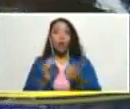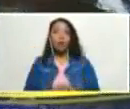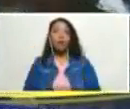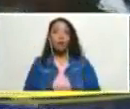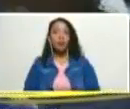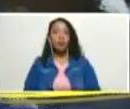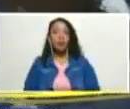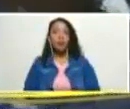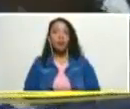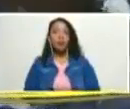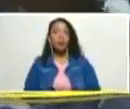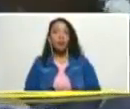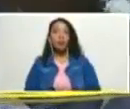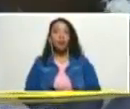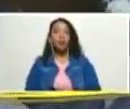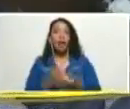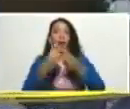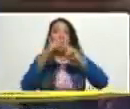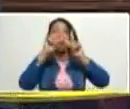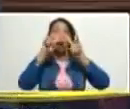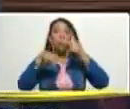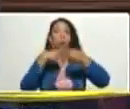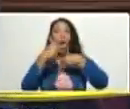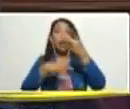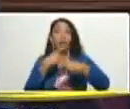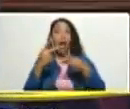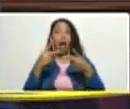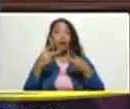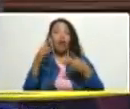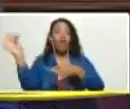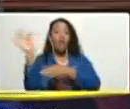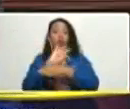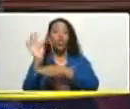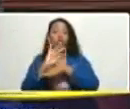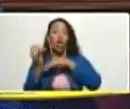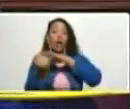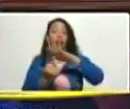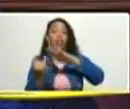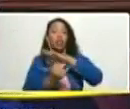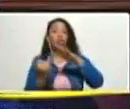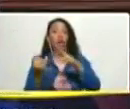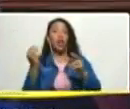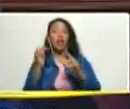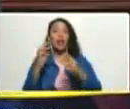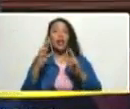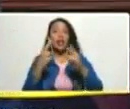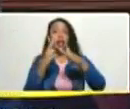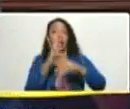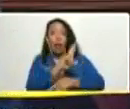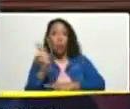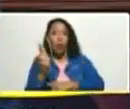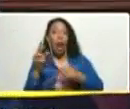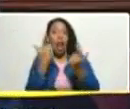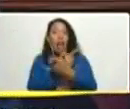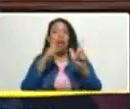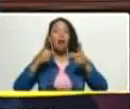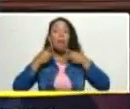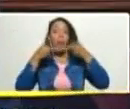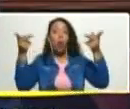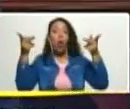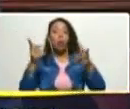con paz política con fusionamiento institucional republicano con libertades públicas